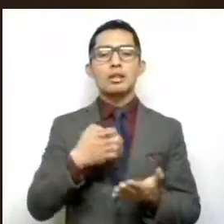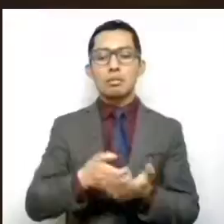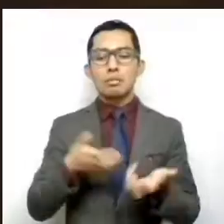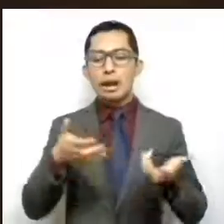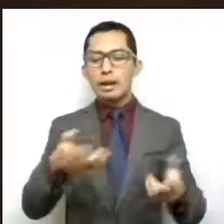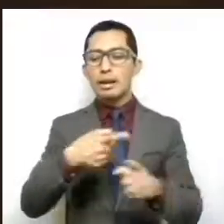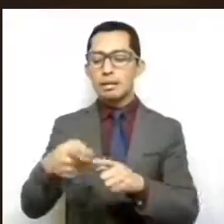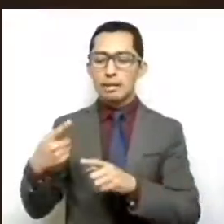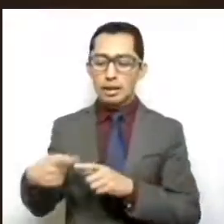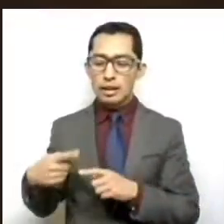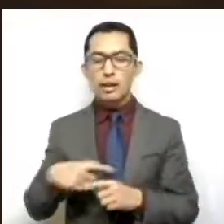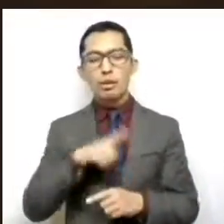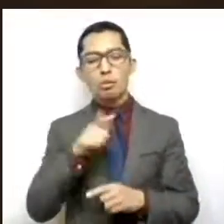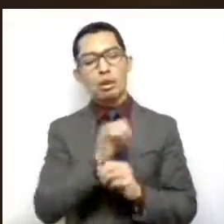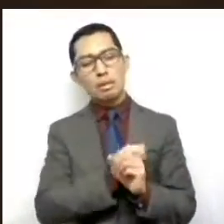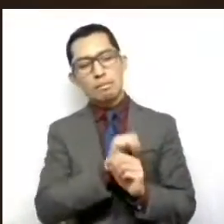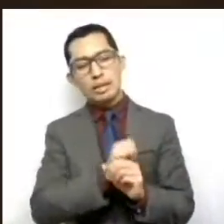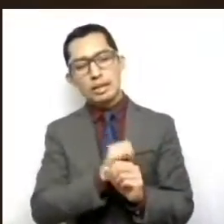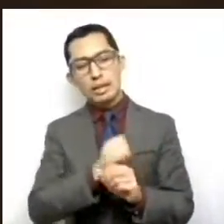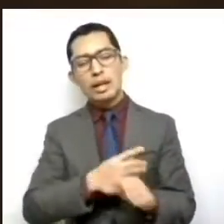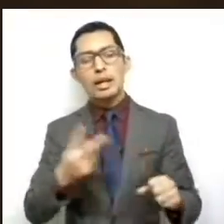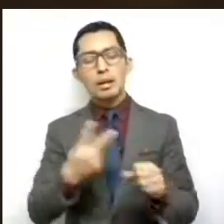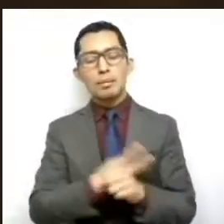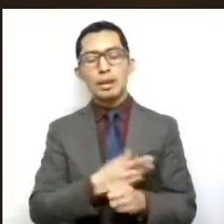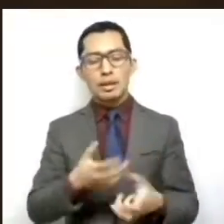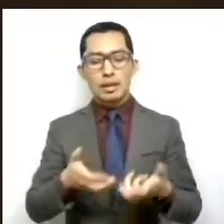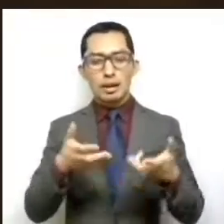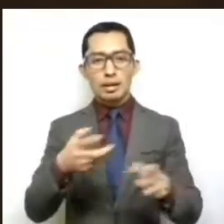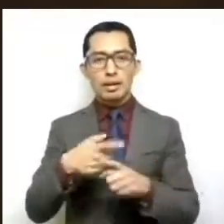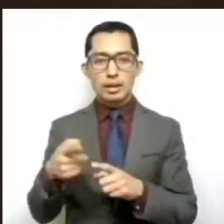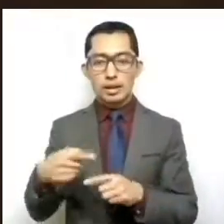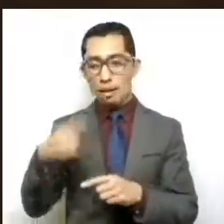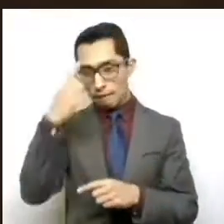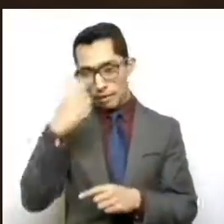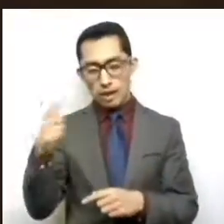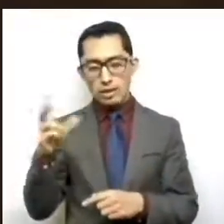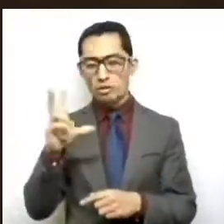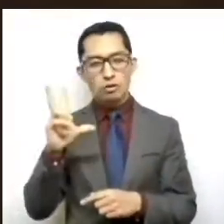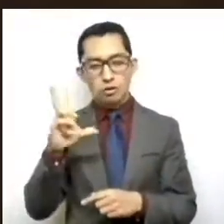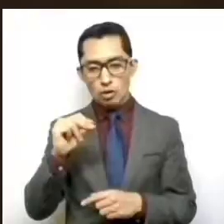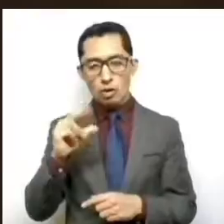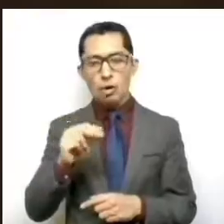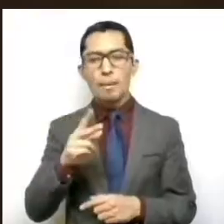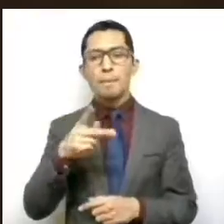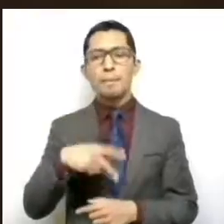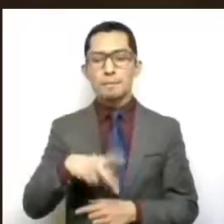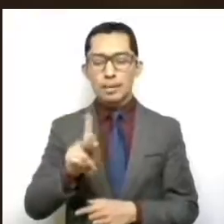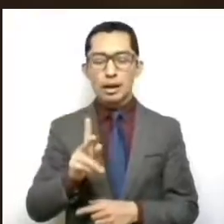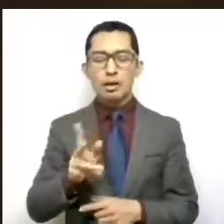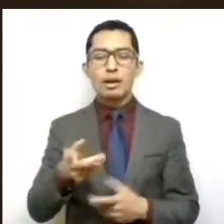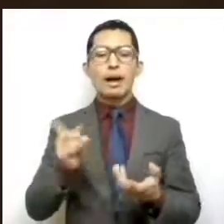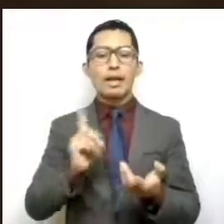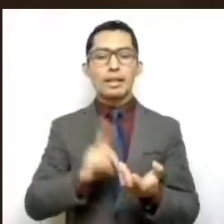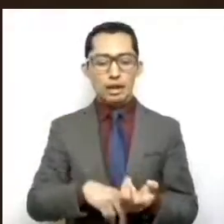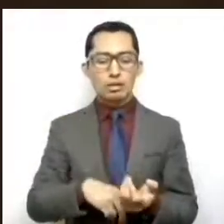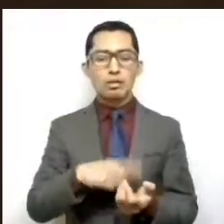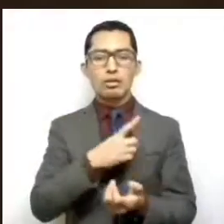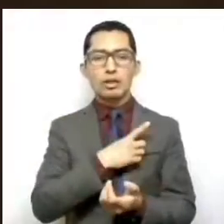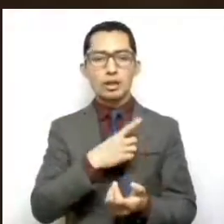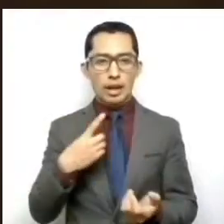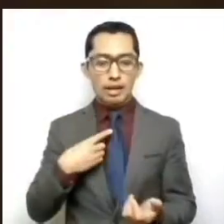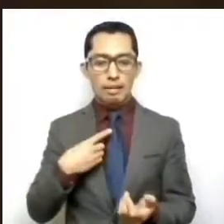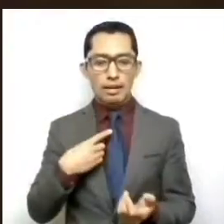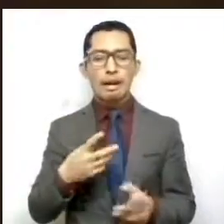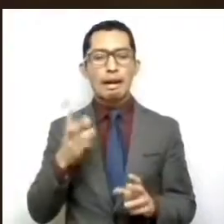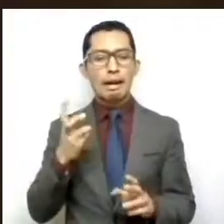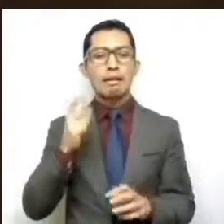documentar las tendencias del empleo informal no es una tarea fácil. Sin embargo, la informabilidad es ante